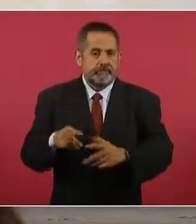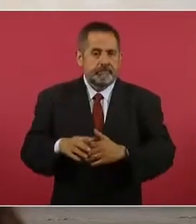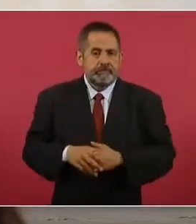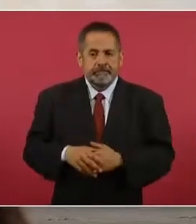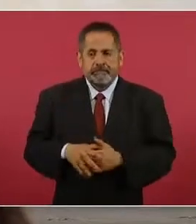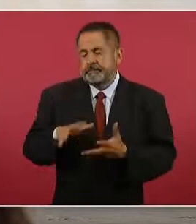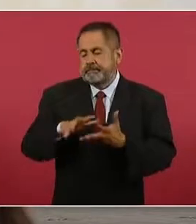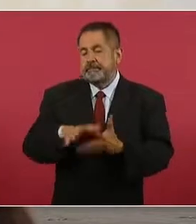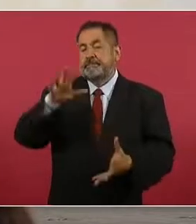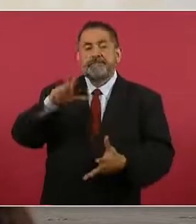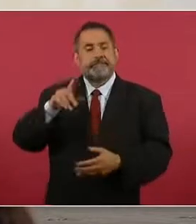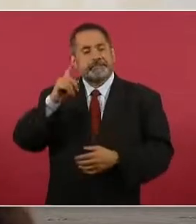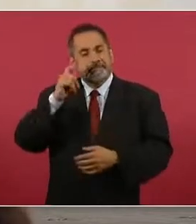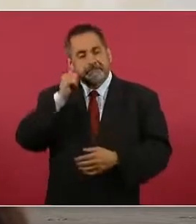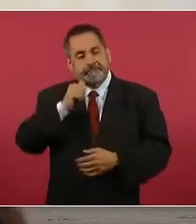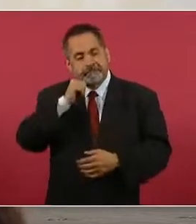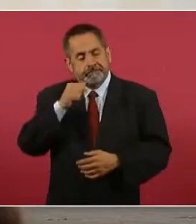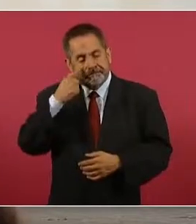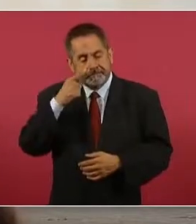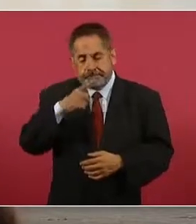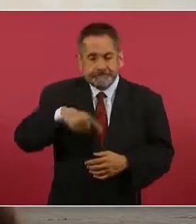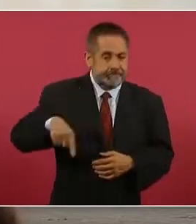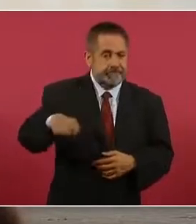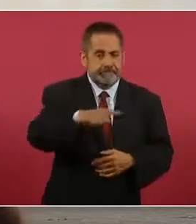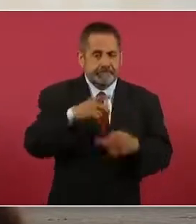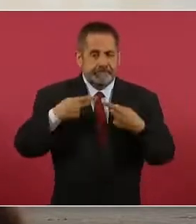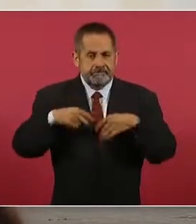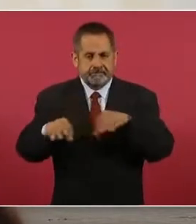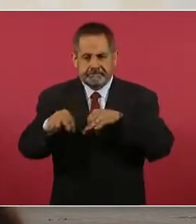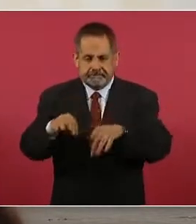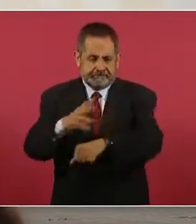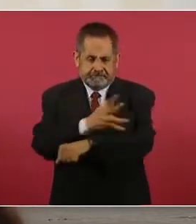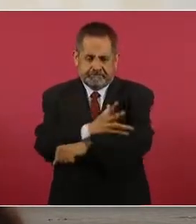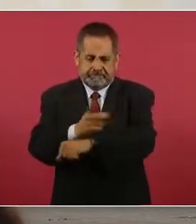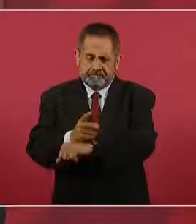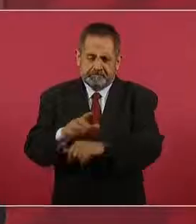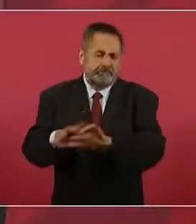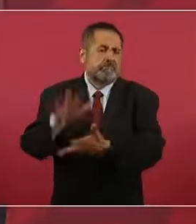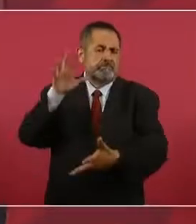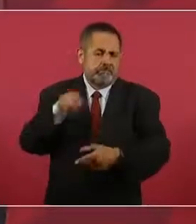la mayoría de la gente actúa con honestidad.